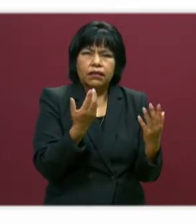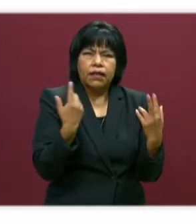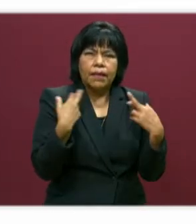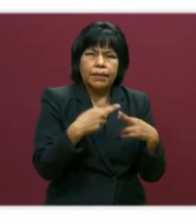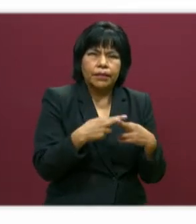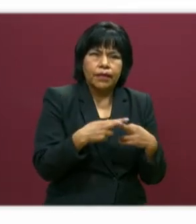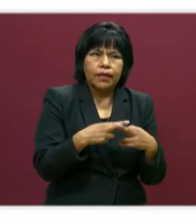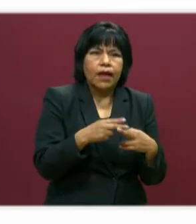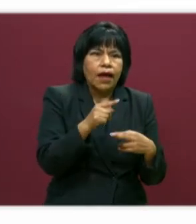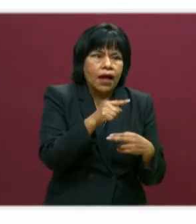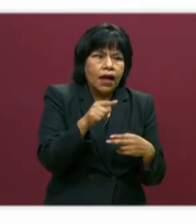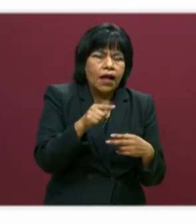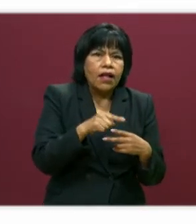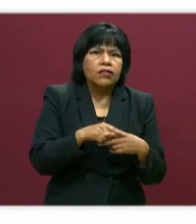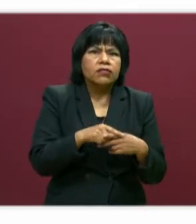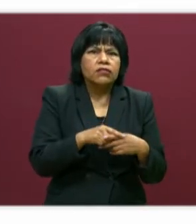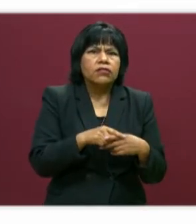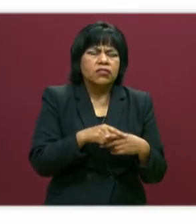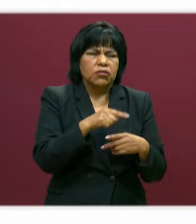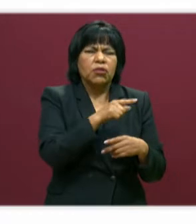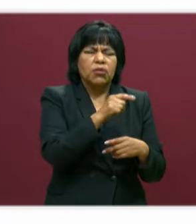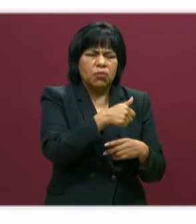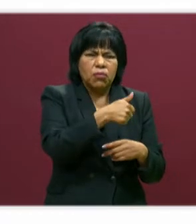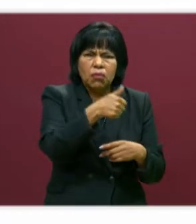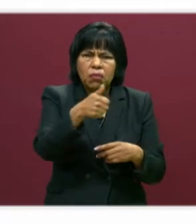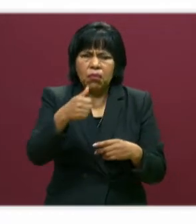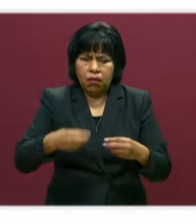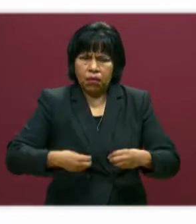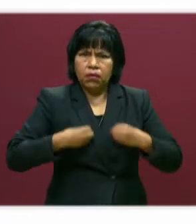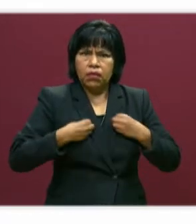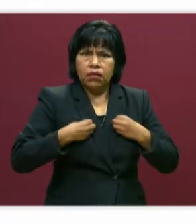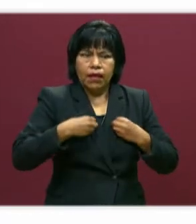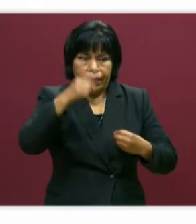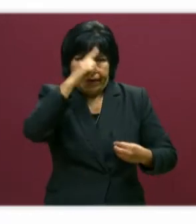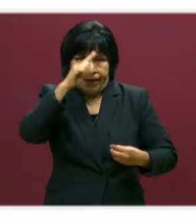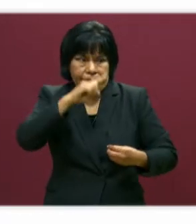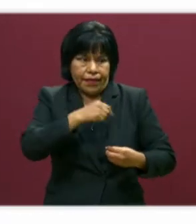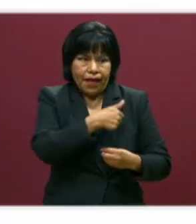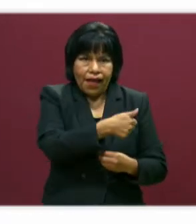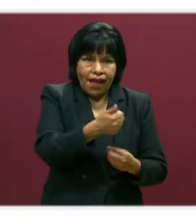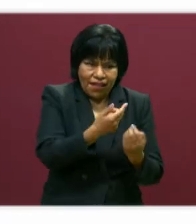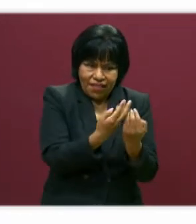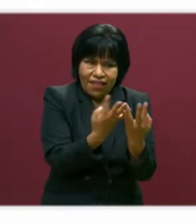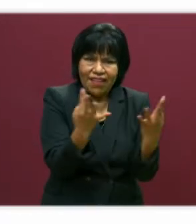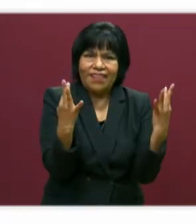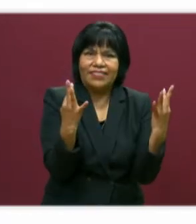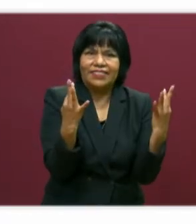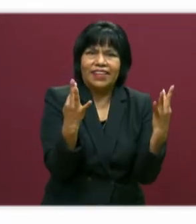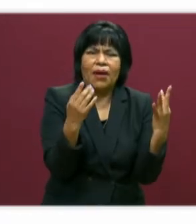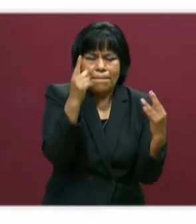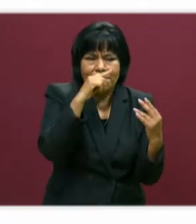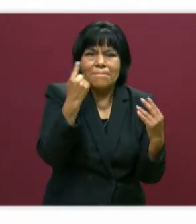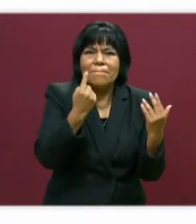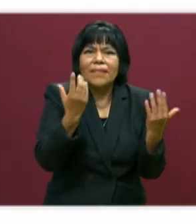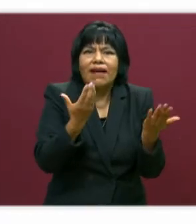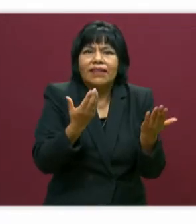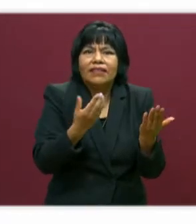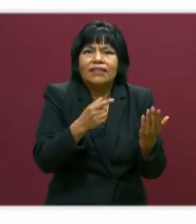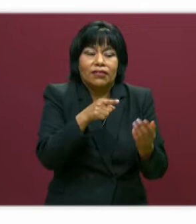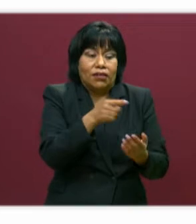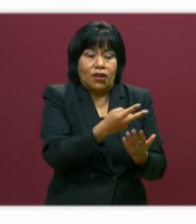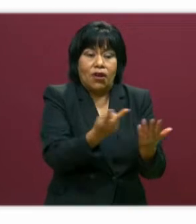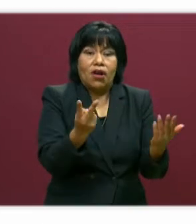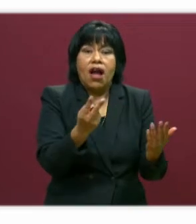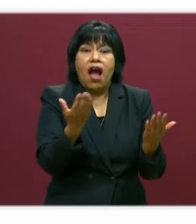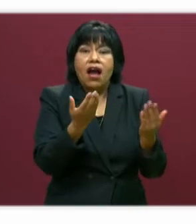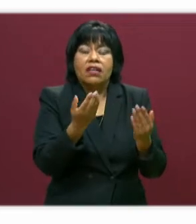hacer es recuperar la vivencia. Compartir y orientar, porque ahí los tiene. Porque, ¿para qué hacer lo que el alumno puede